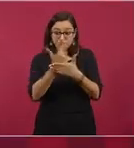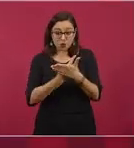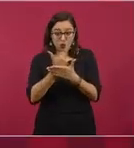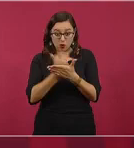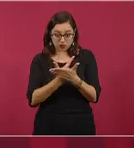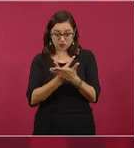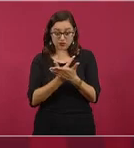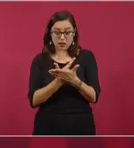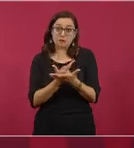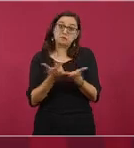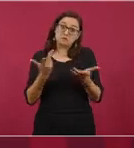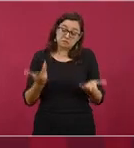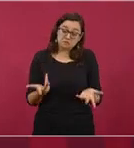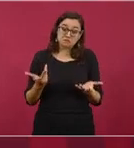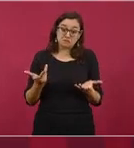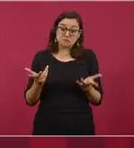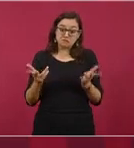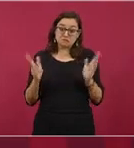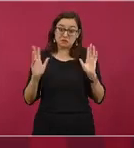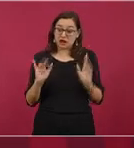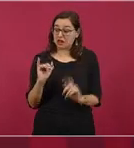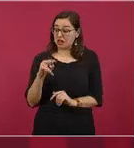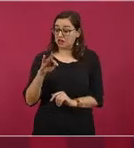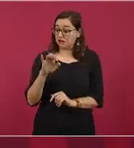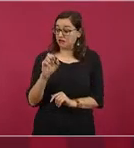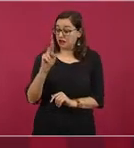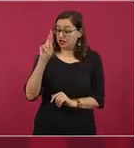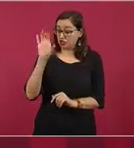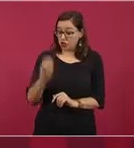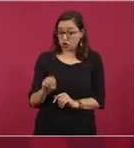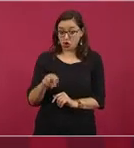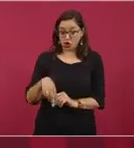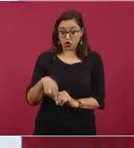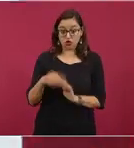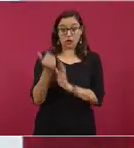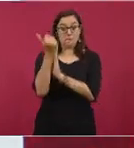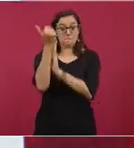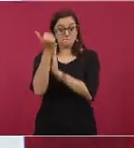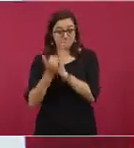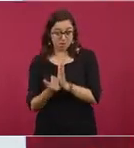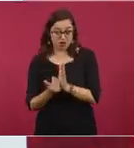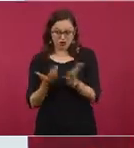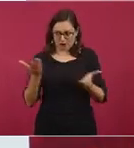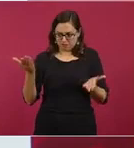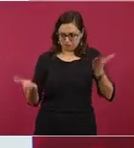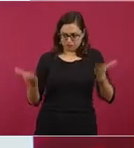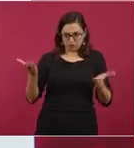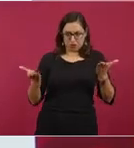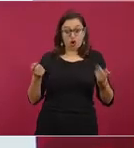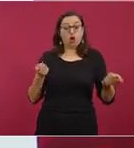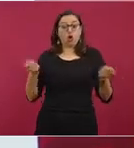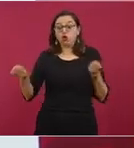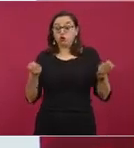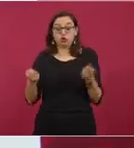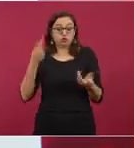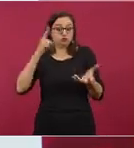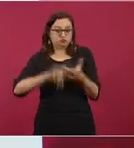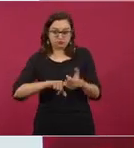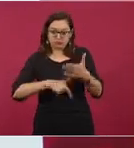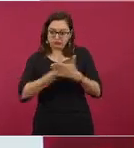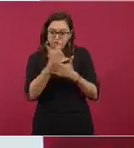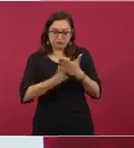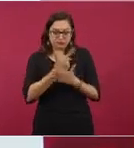se supone que baja la inflación es un mecanismo de control de todas formas